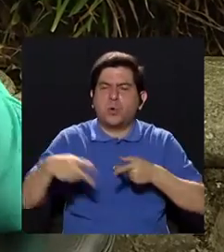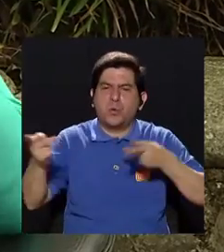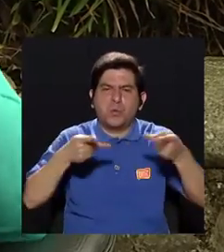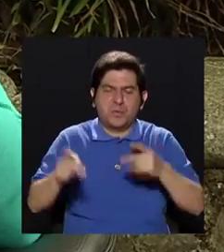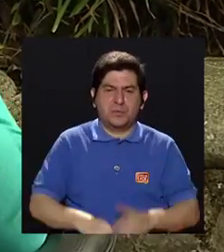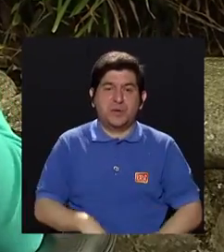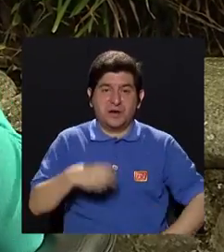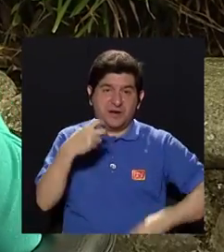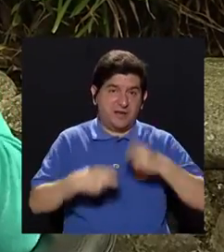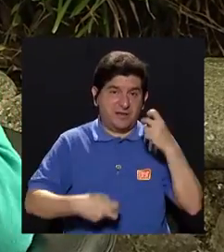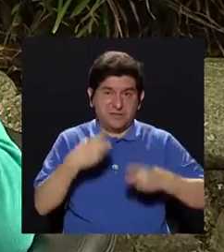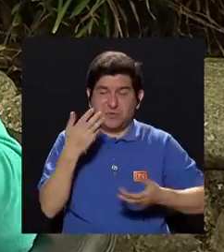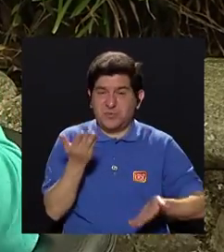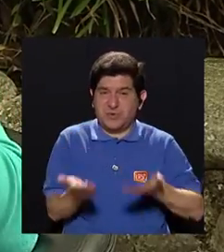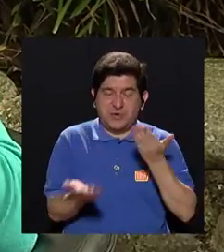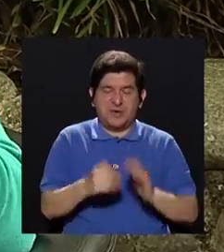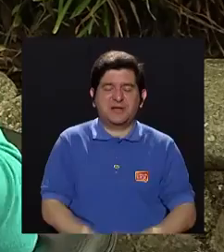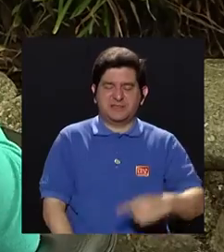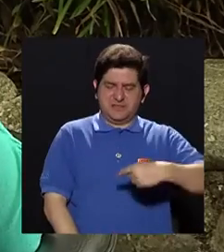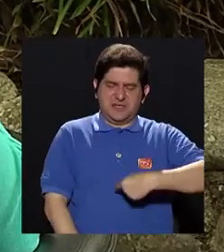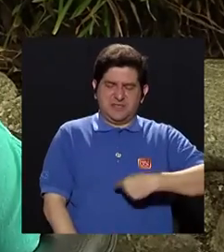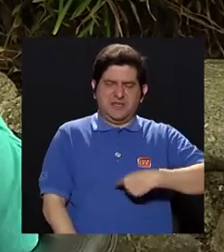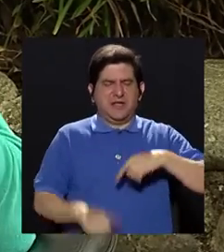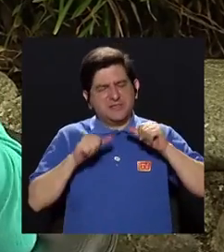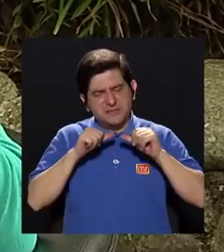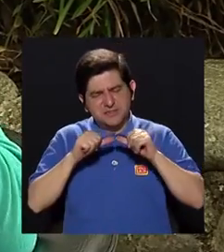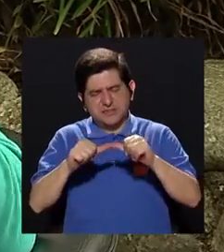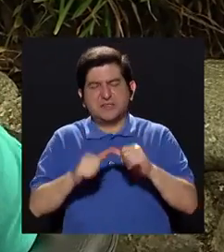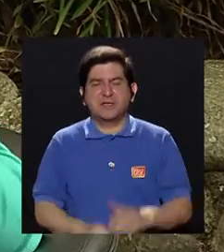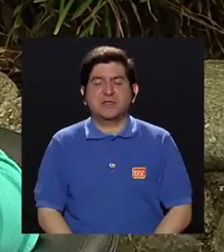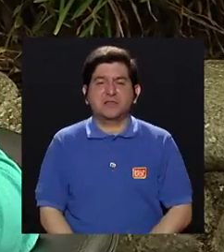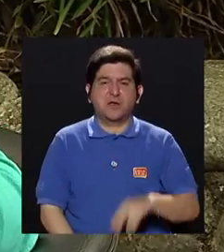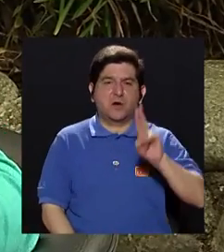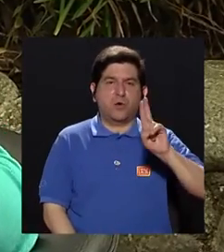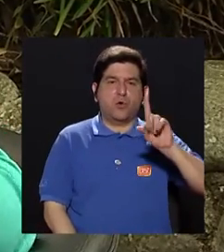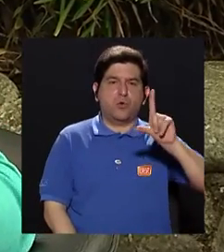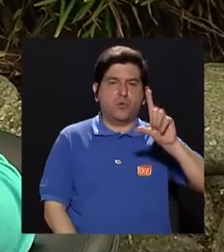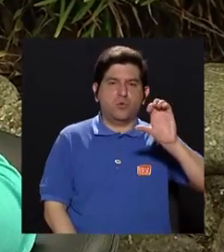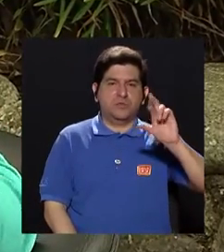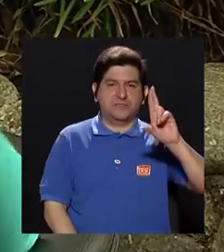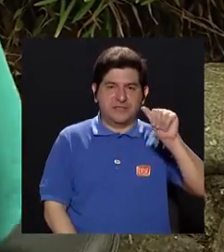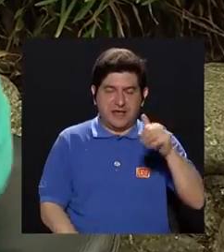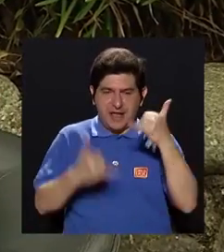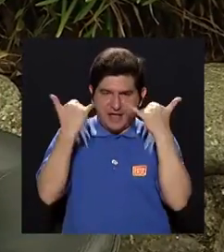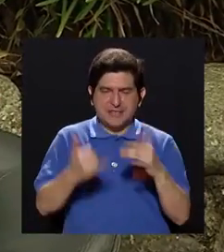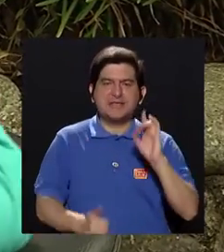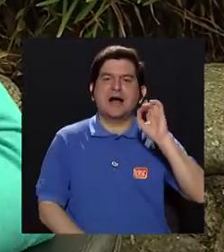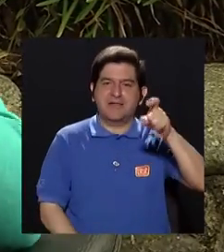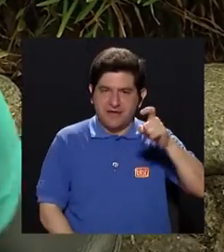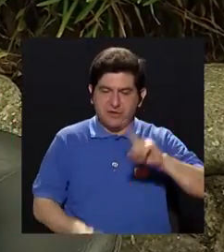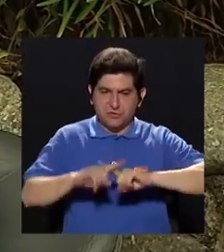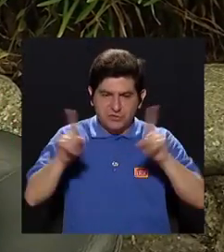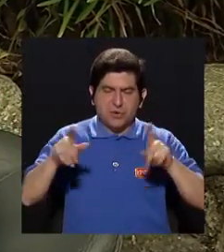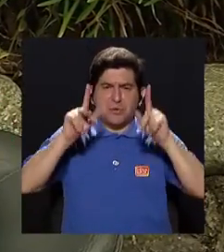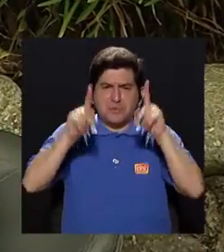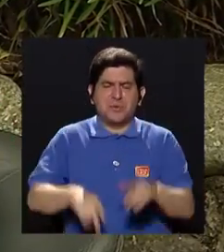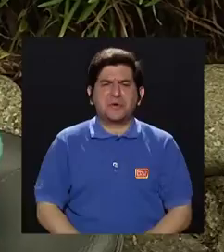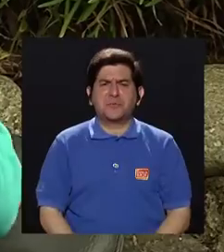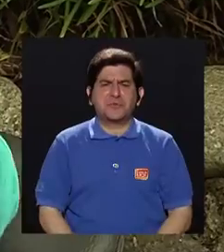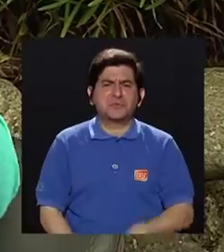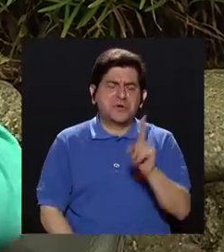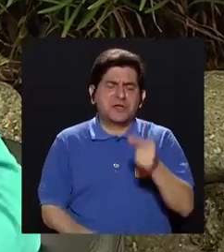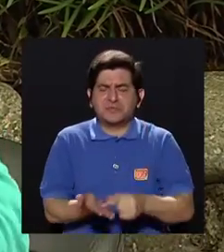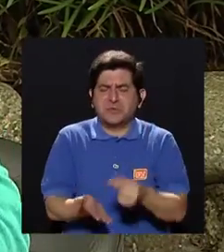cuando son problemas, ¿verdad?, ya de gastritis crónica, una úlcera, que ya saben, fueron diagnosticados, pero lo resuelven con cualquier